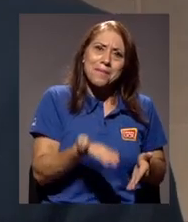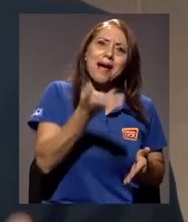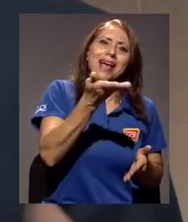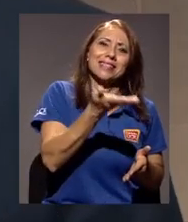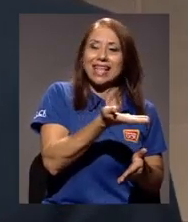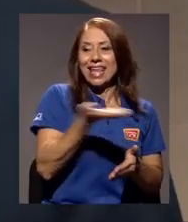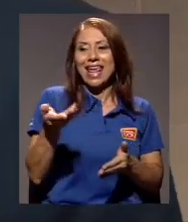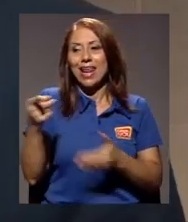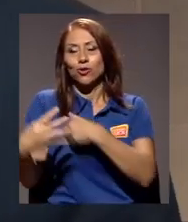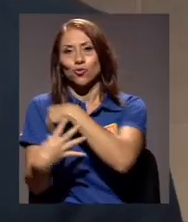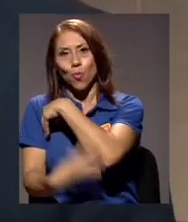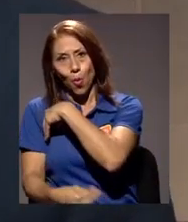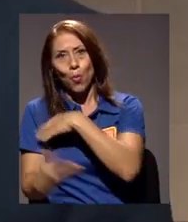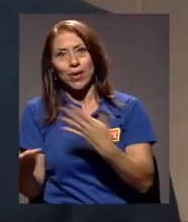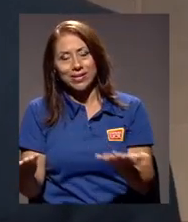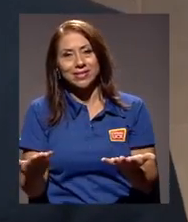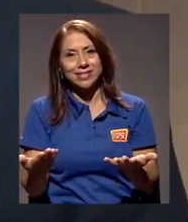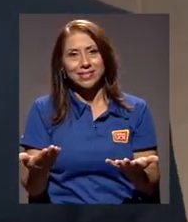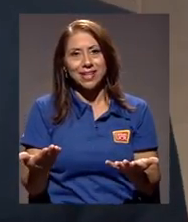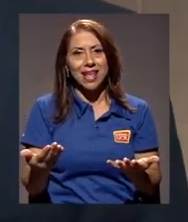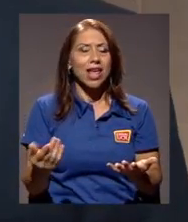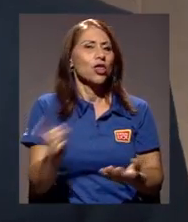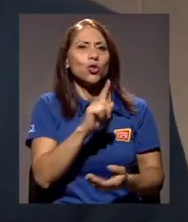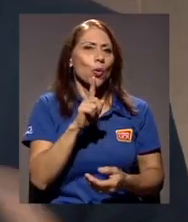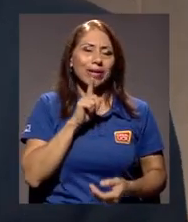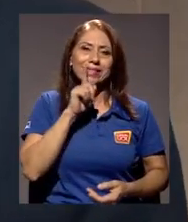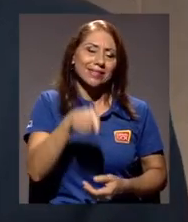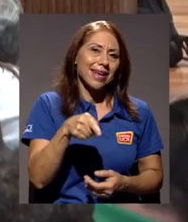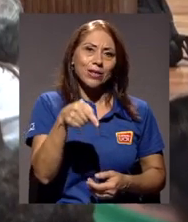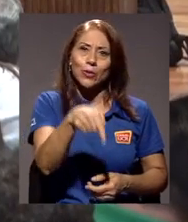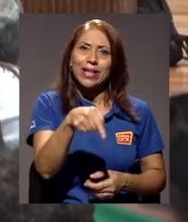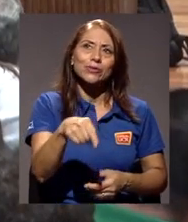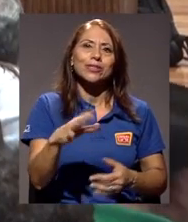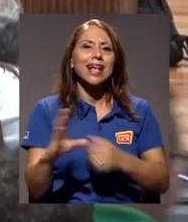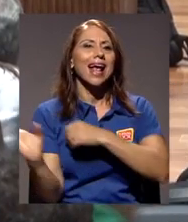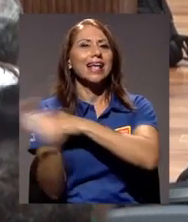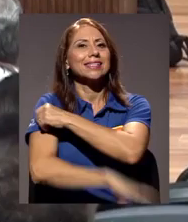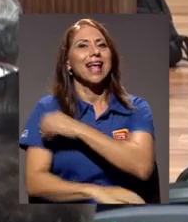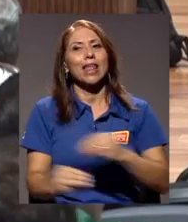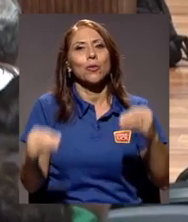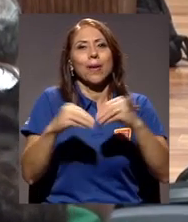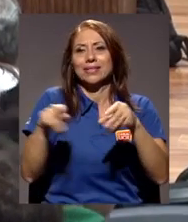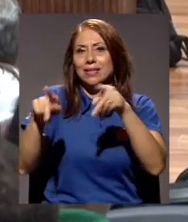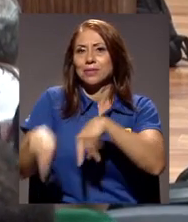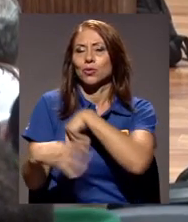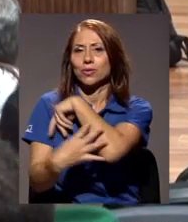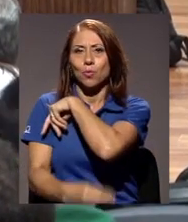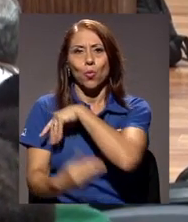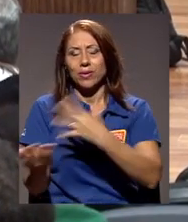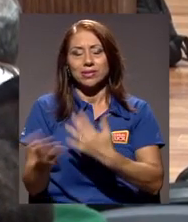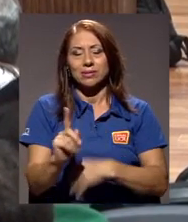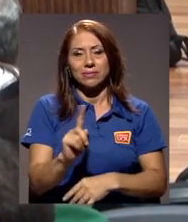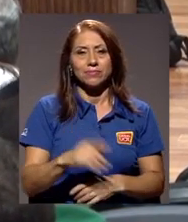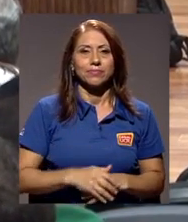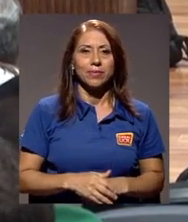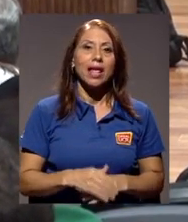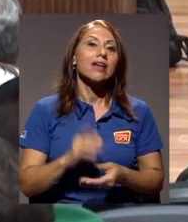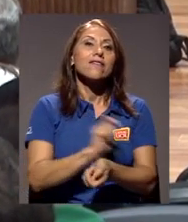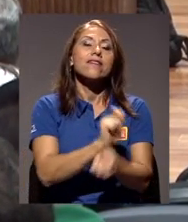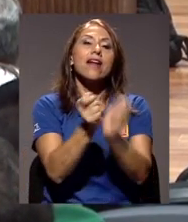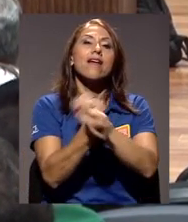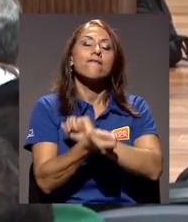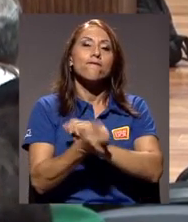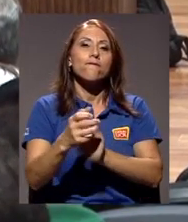restitución, pero no es cierto que esto es castigando mayoritariamente a los pobres. Las reformas fiscales